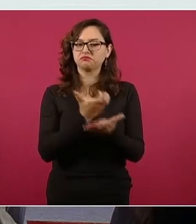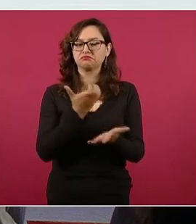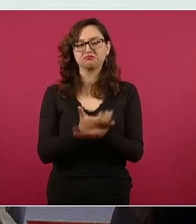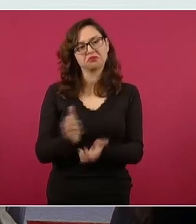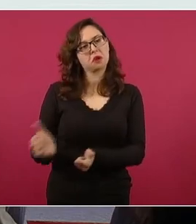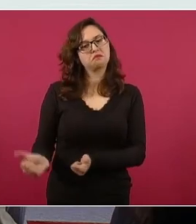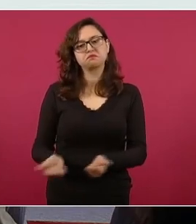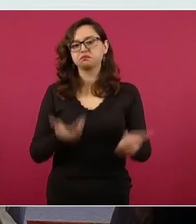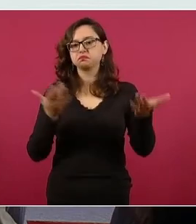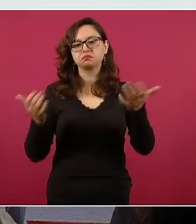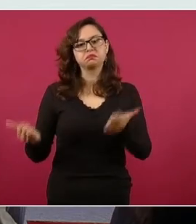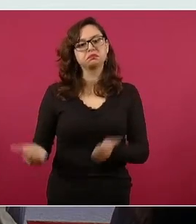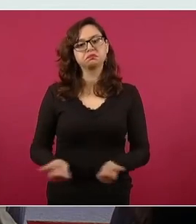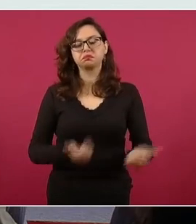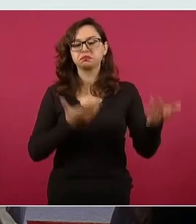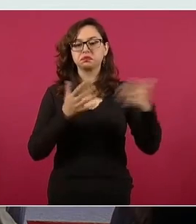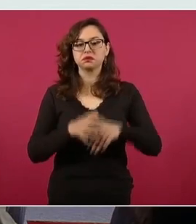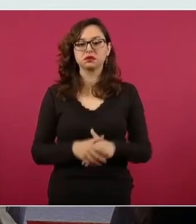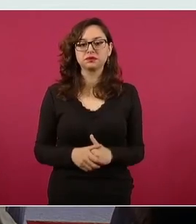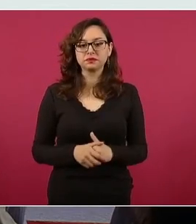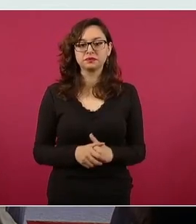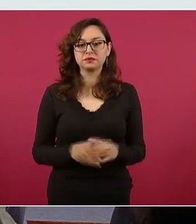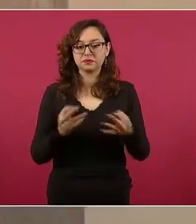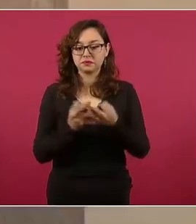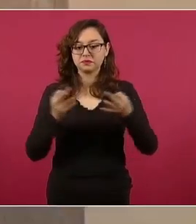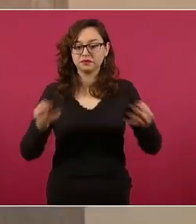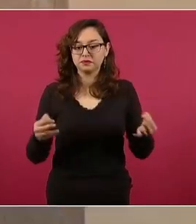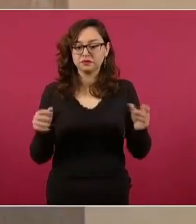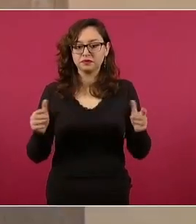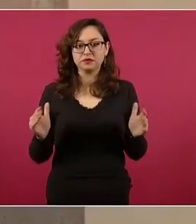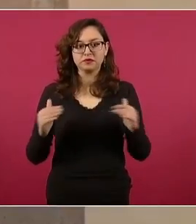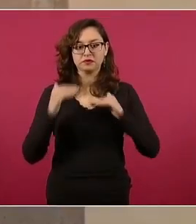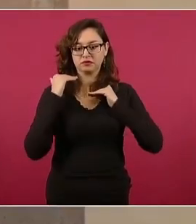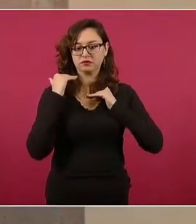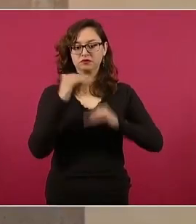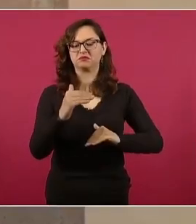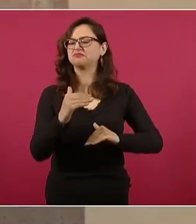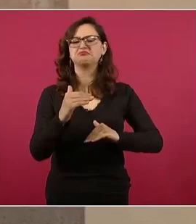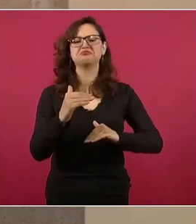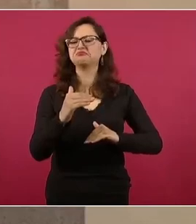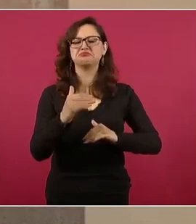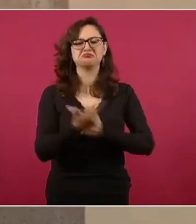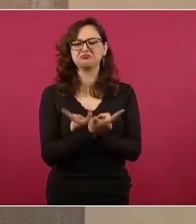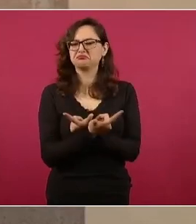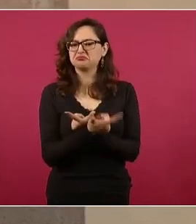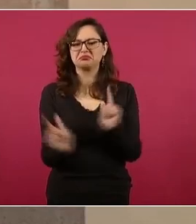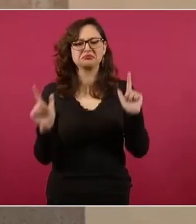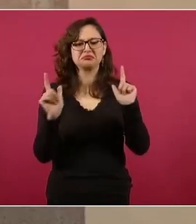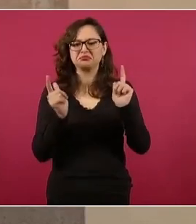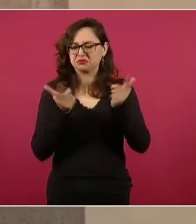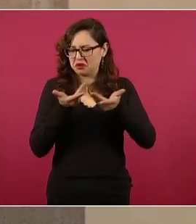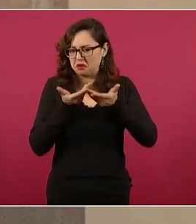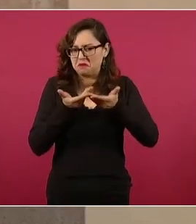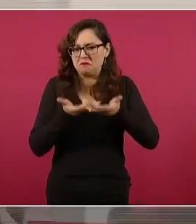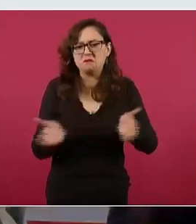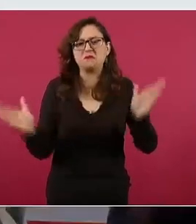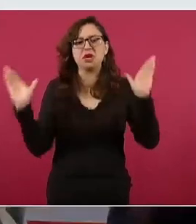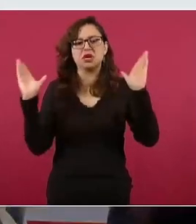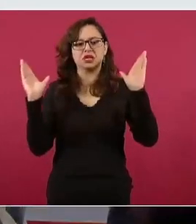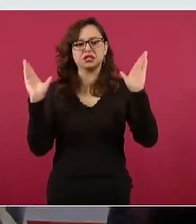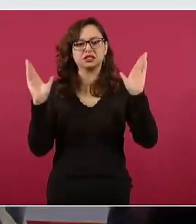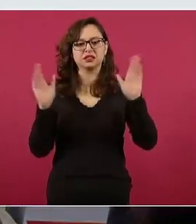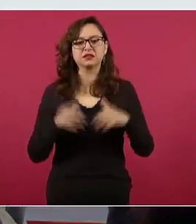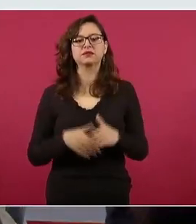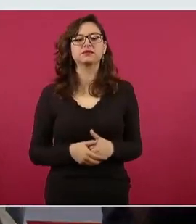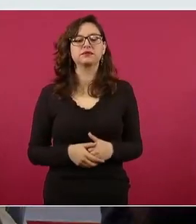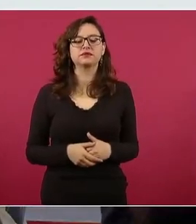Eliminaron los límites de la superficie que podría ser concesionada, podrían